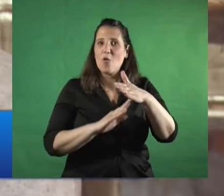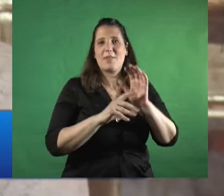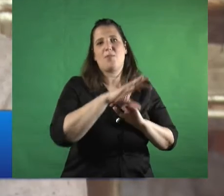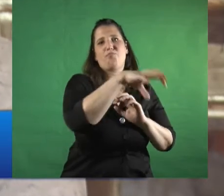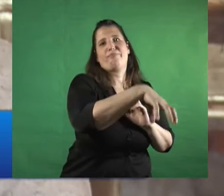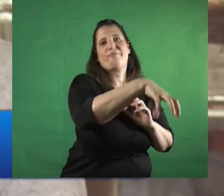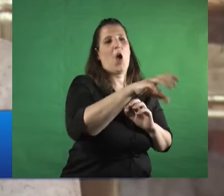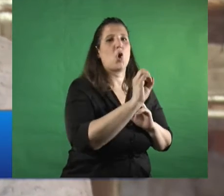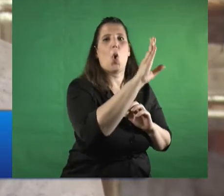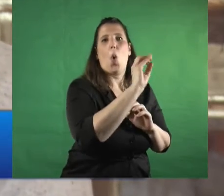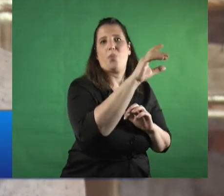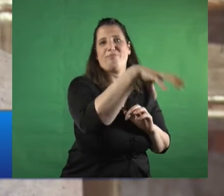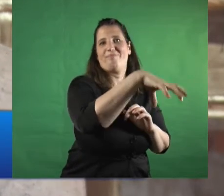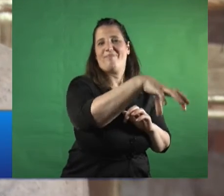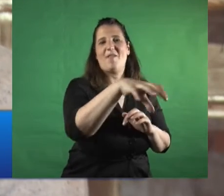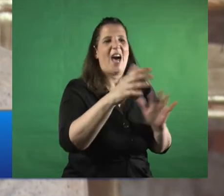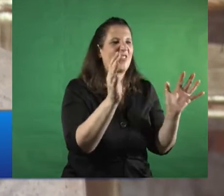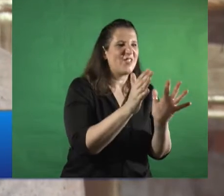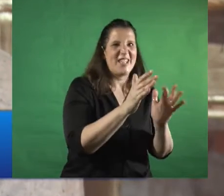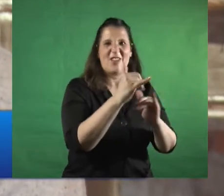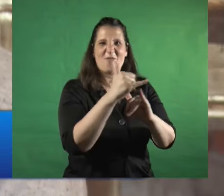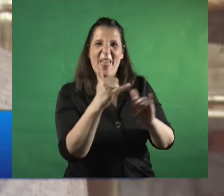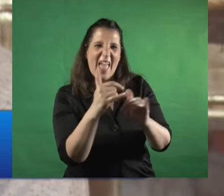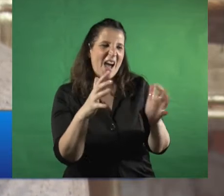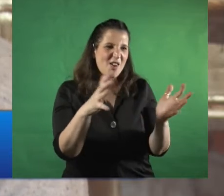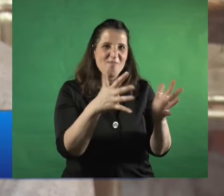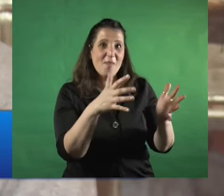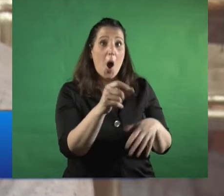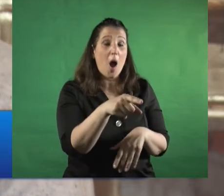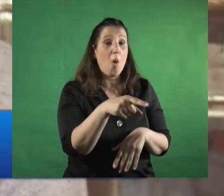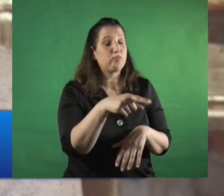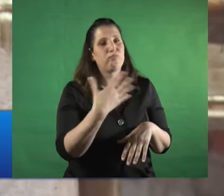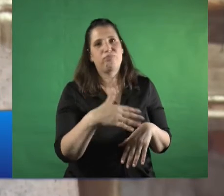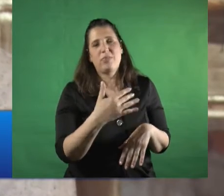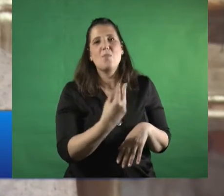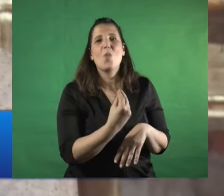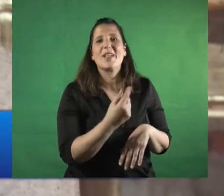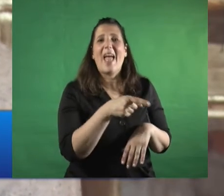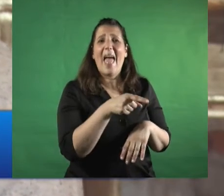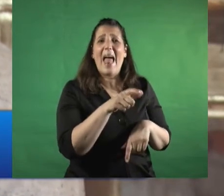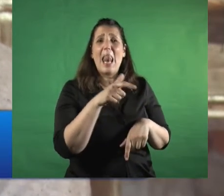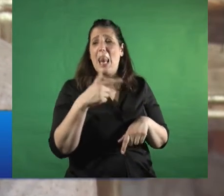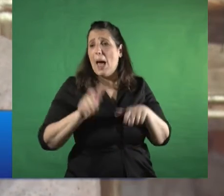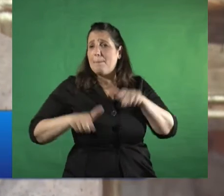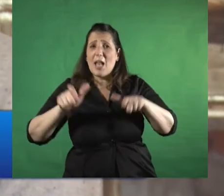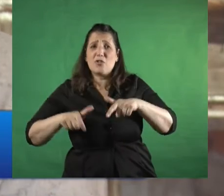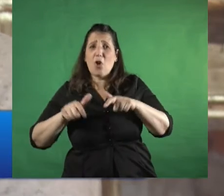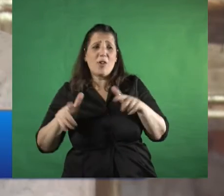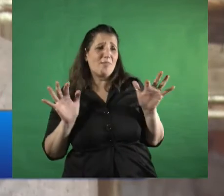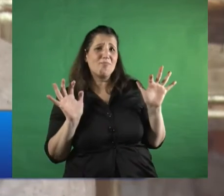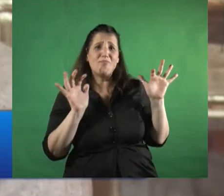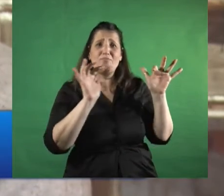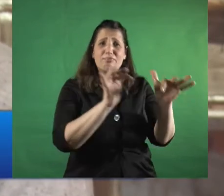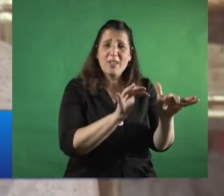los clubes de barrio los clubes medianos chicos tienen un papel importantísimo porque es allí donde las personas pueden o no ver